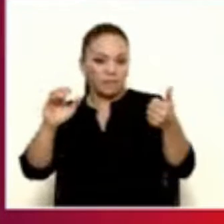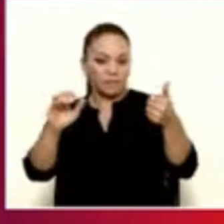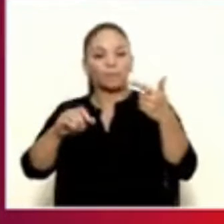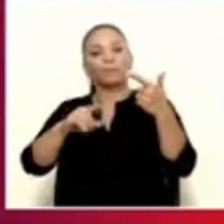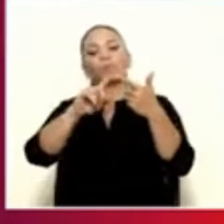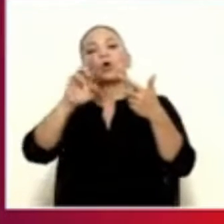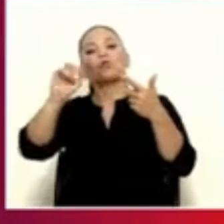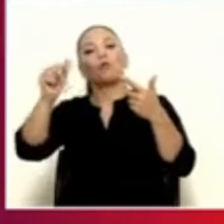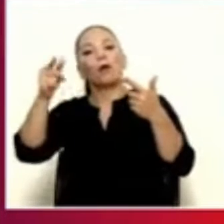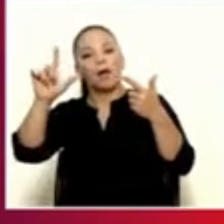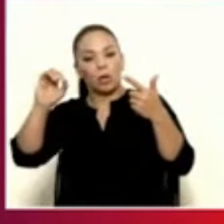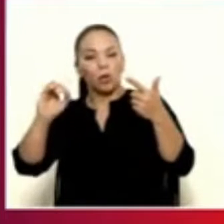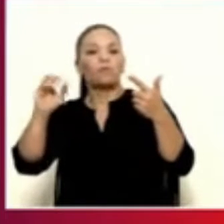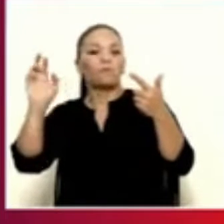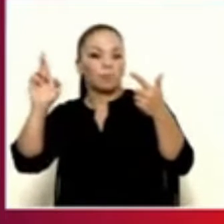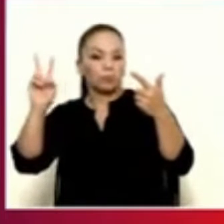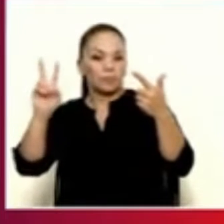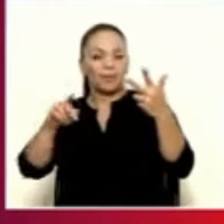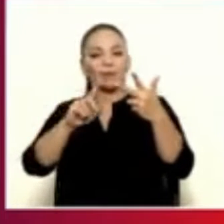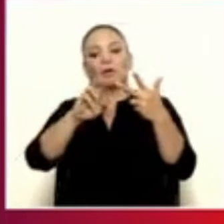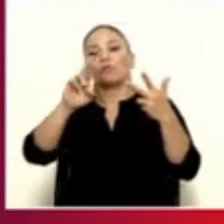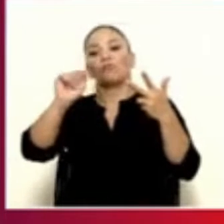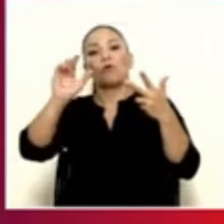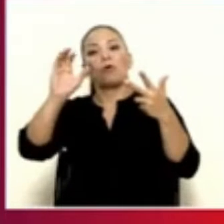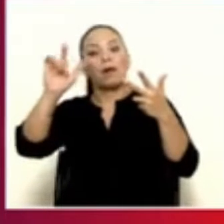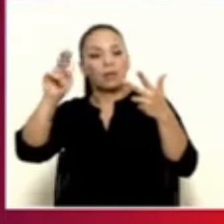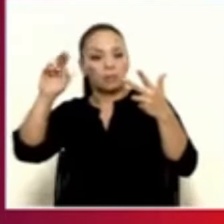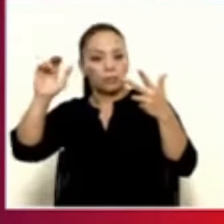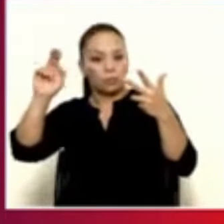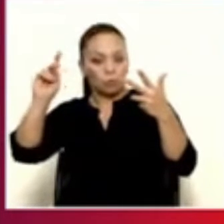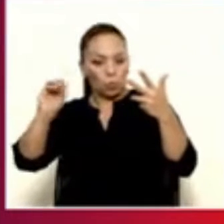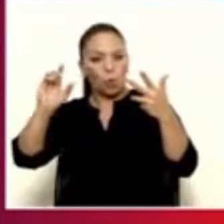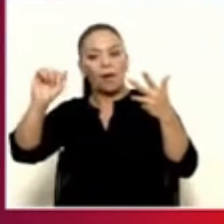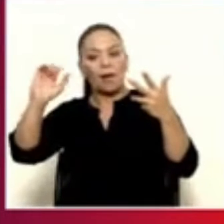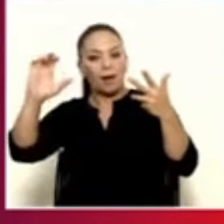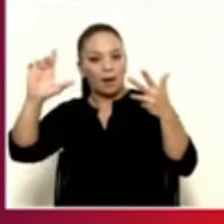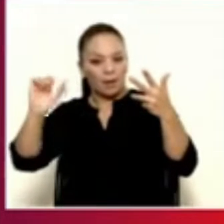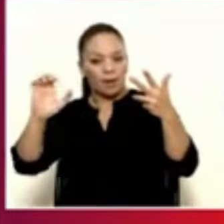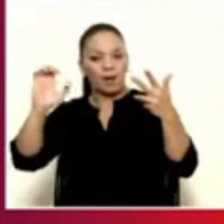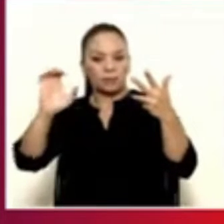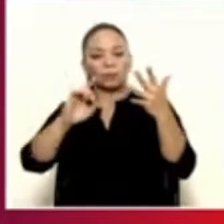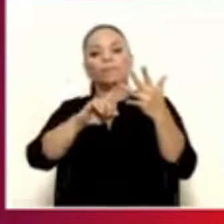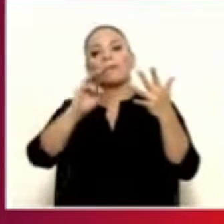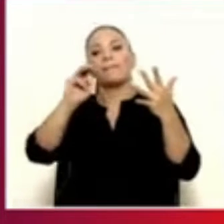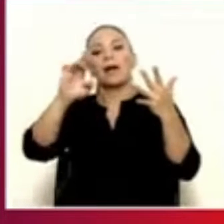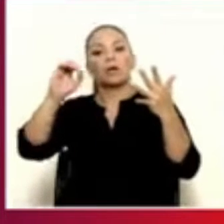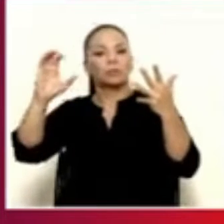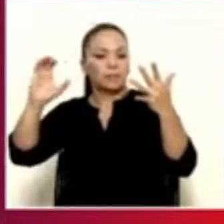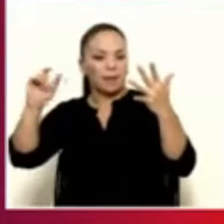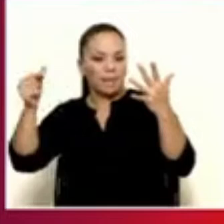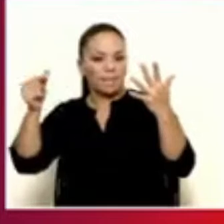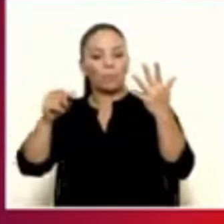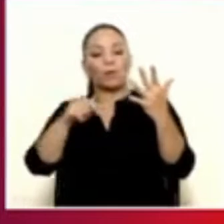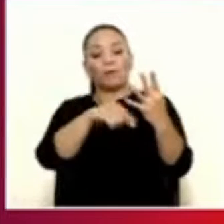Rogelio Ramos Valverde, Rolando Laclé Castro, Mario Charpantier Gamboa,